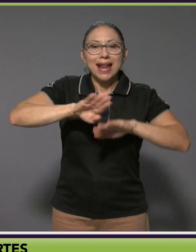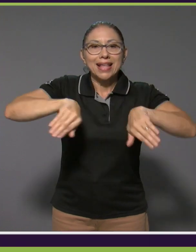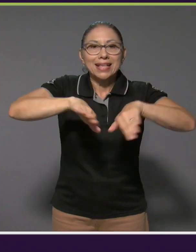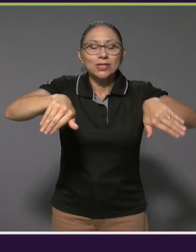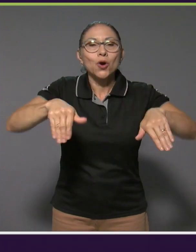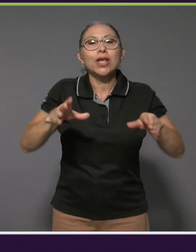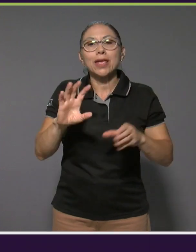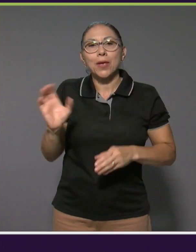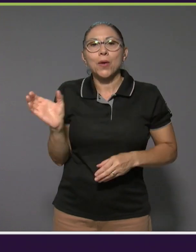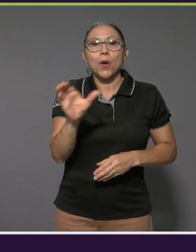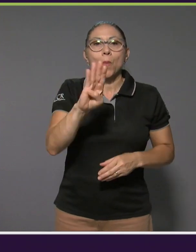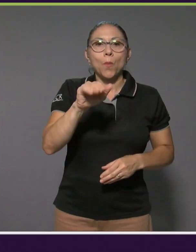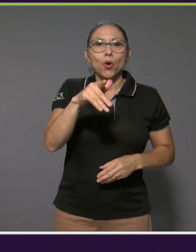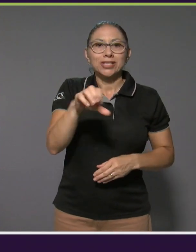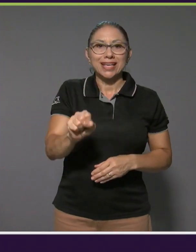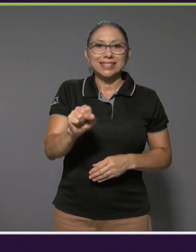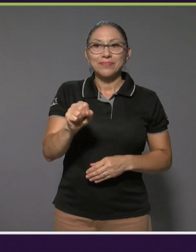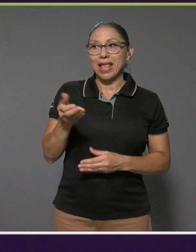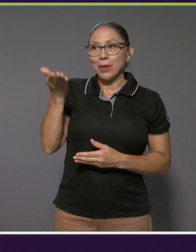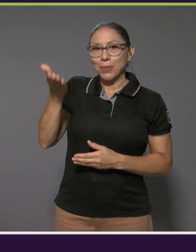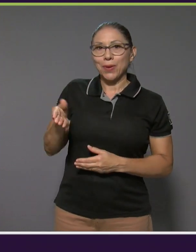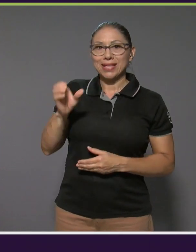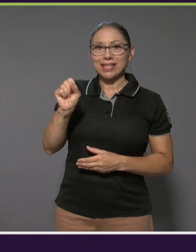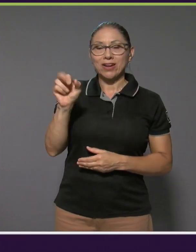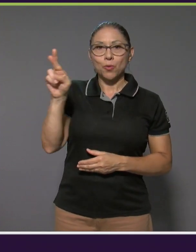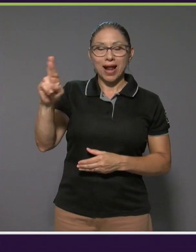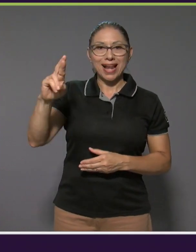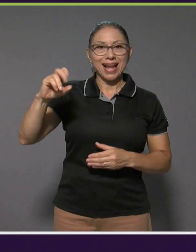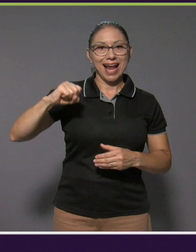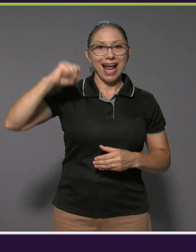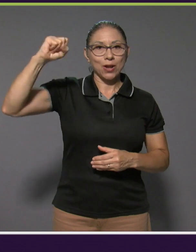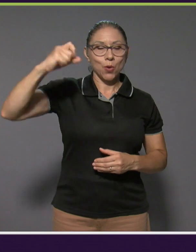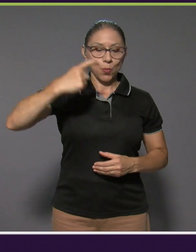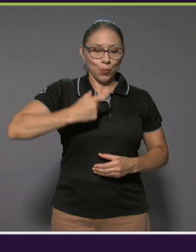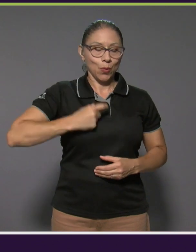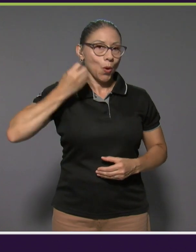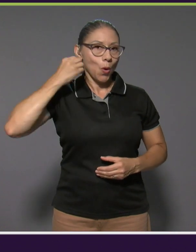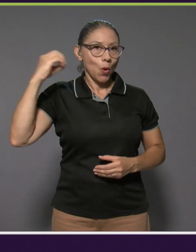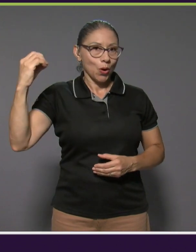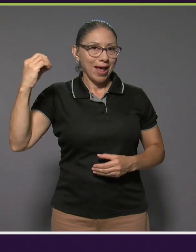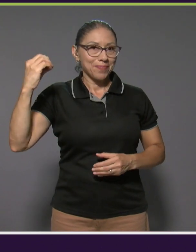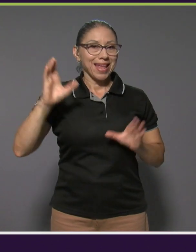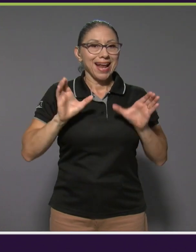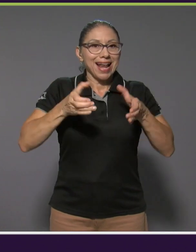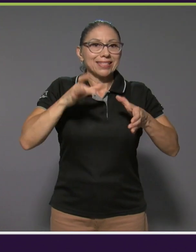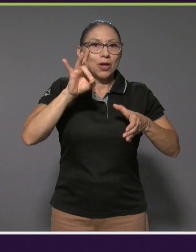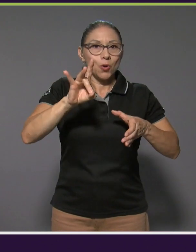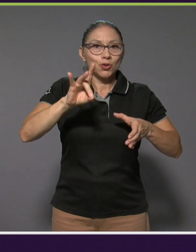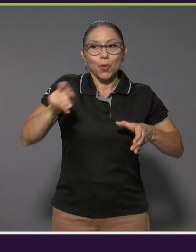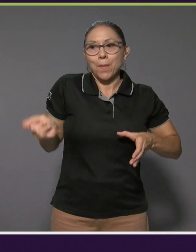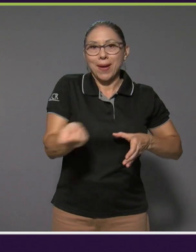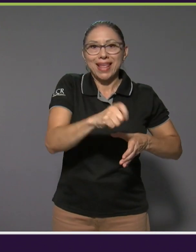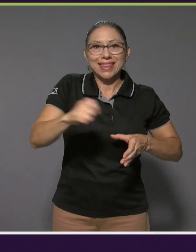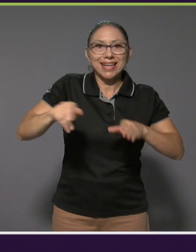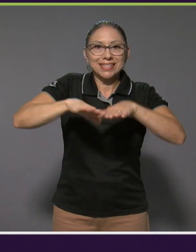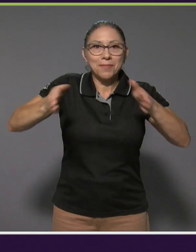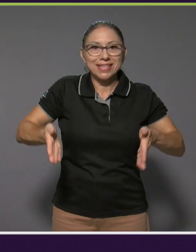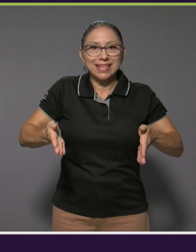bochas. El atleta paralímpico Steven Román ganó medalla de oro individual en la clase 8 de para tenis de mesa, mientras que